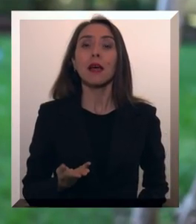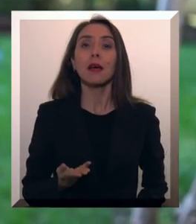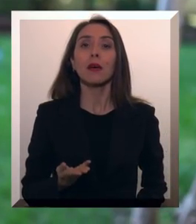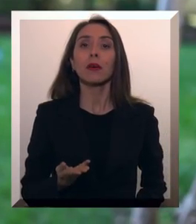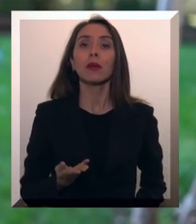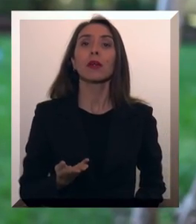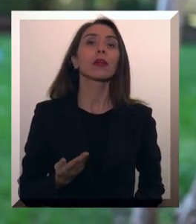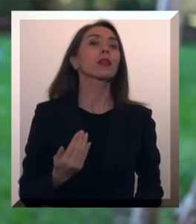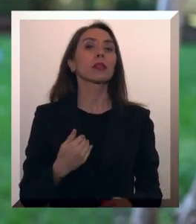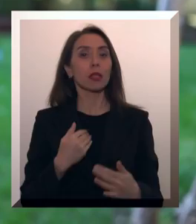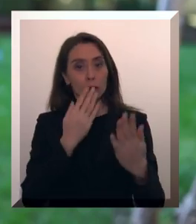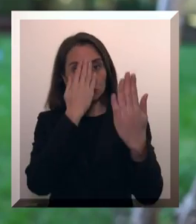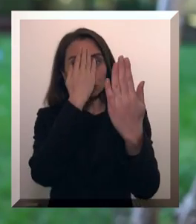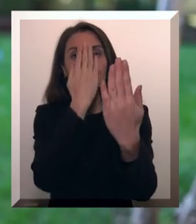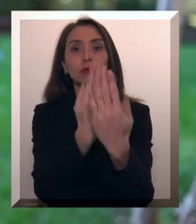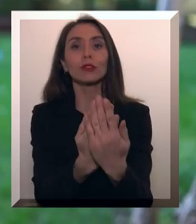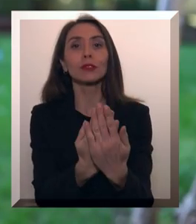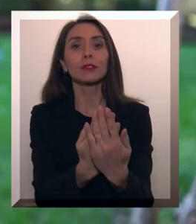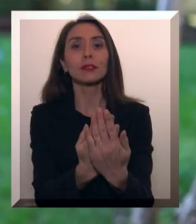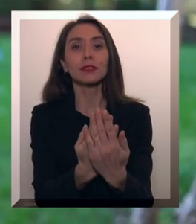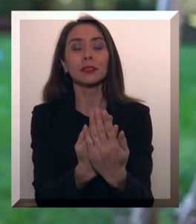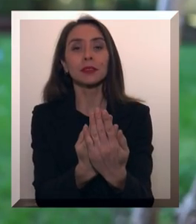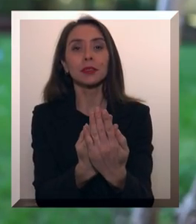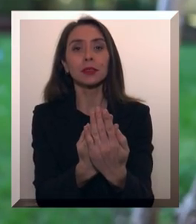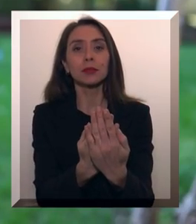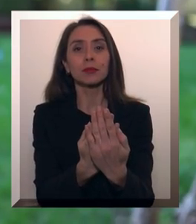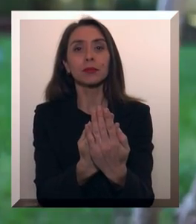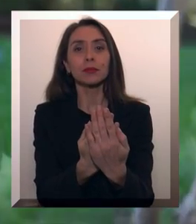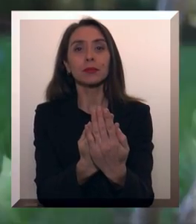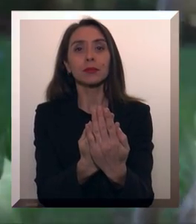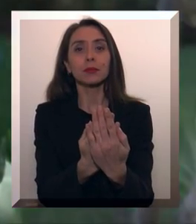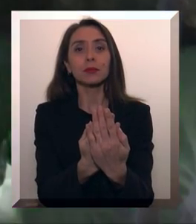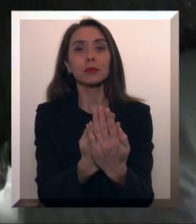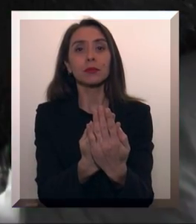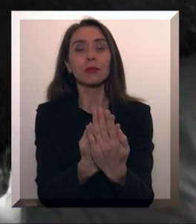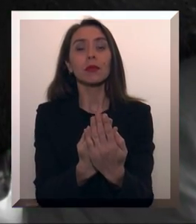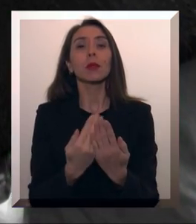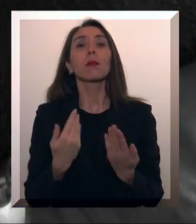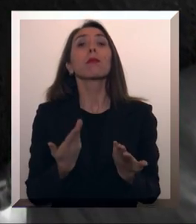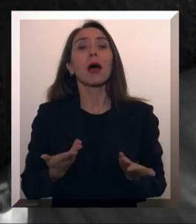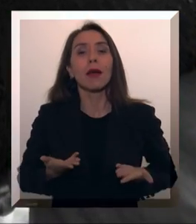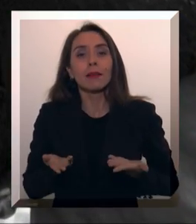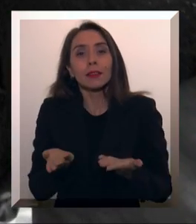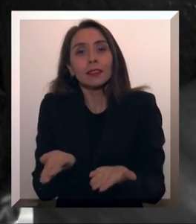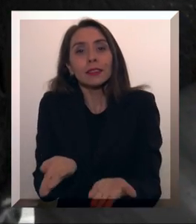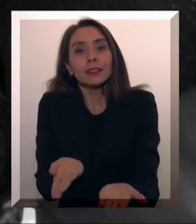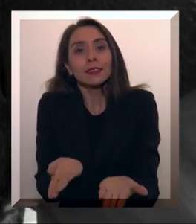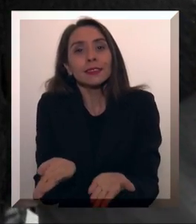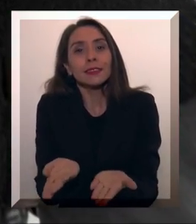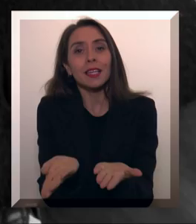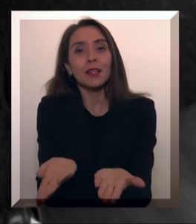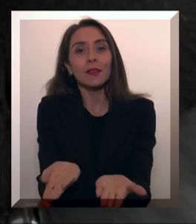exponerse el servicio